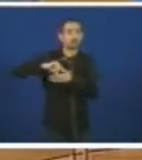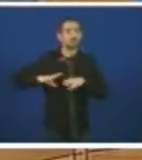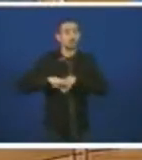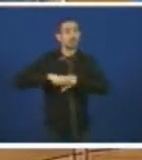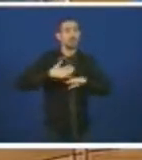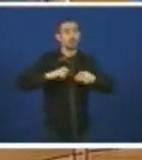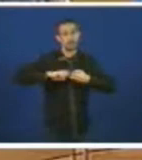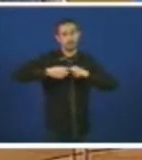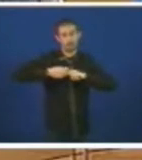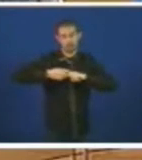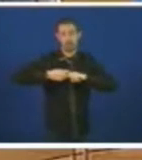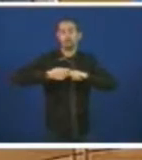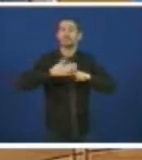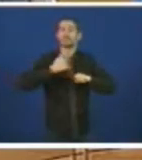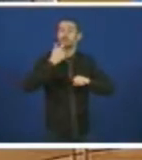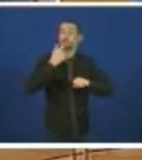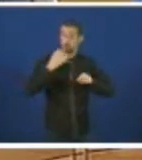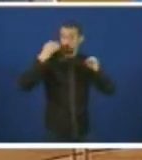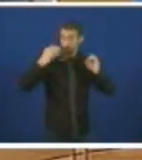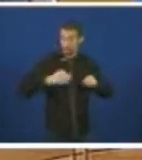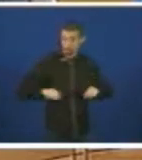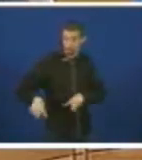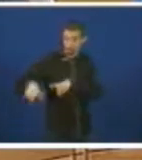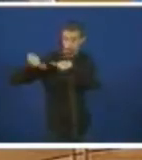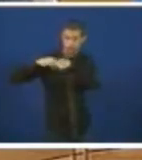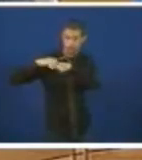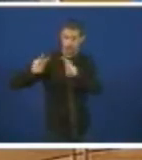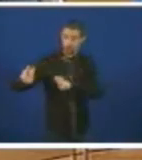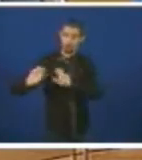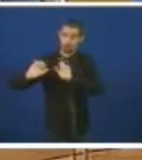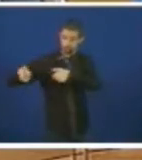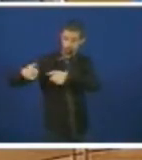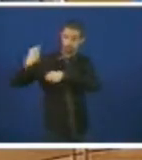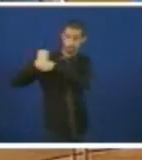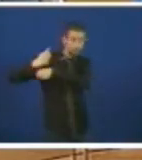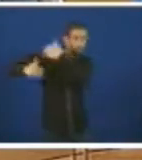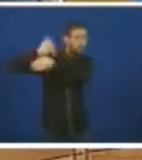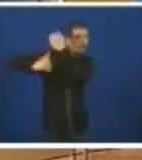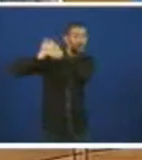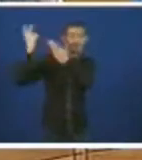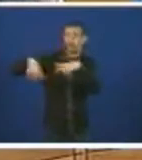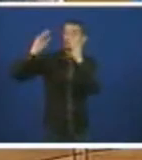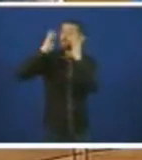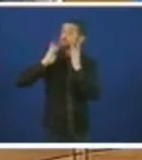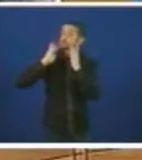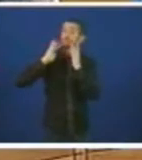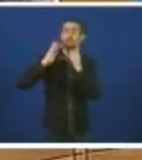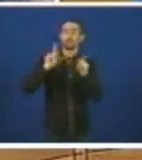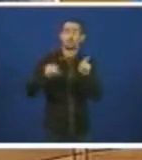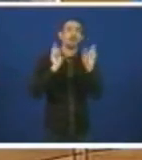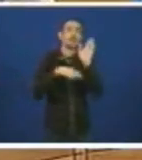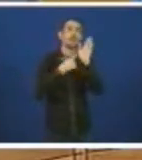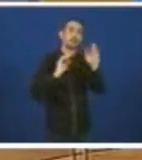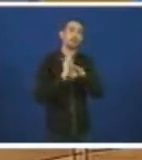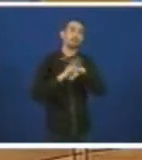ERCAS. Esto sí, unha vez que o novo hospital este en funcionamento e tal como quedará establecido na Lei de Garantías para todos